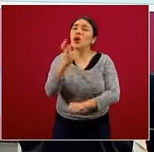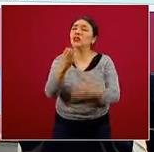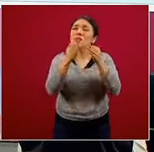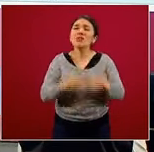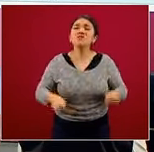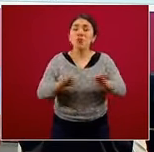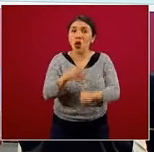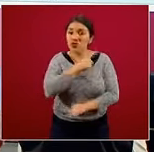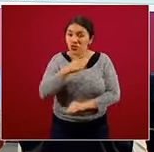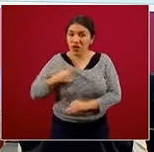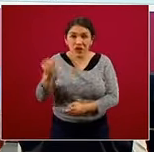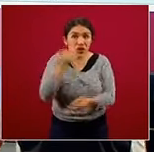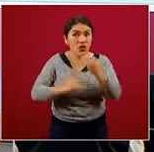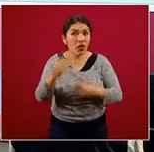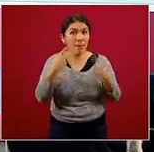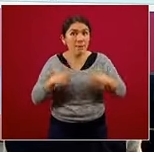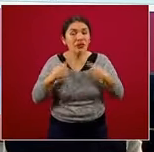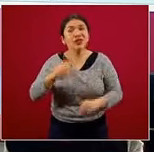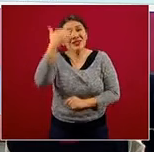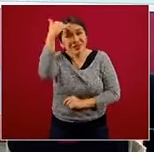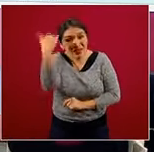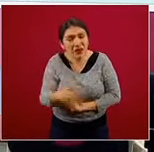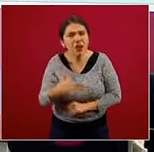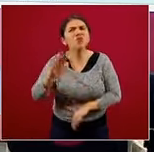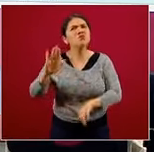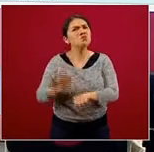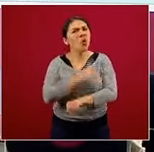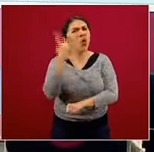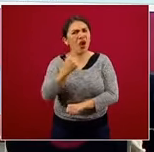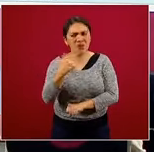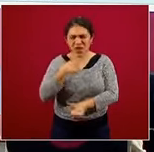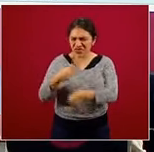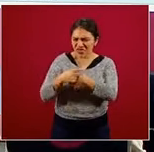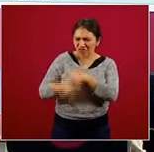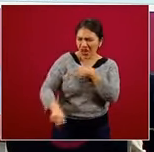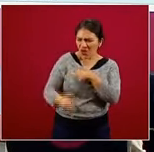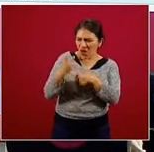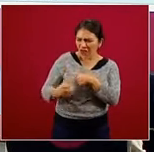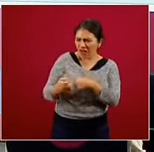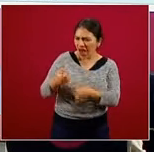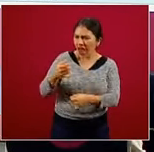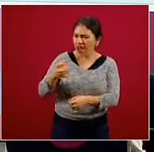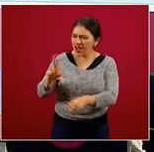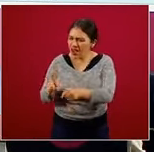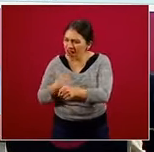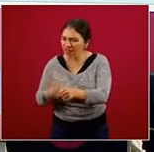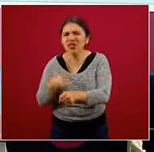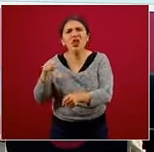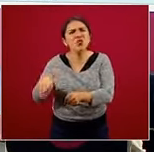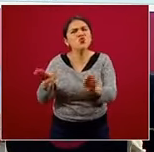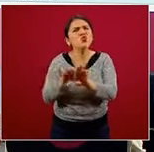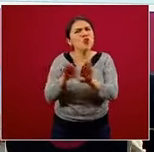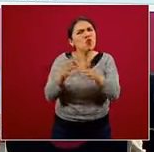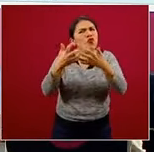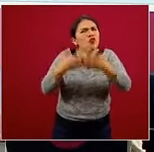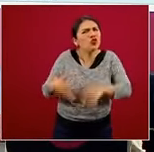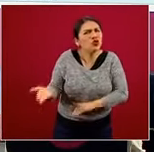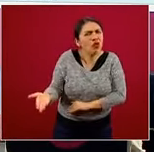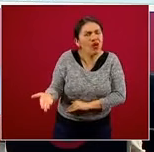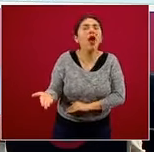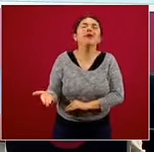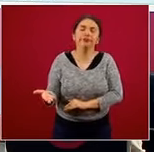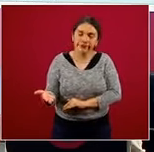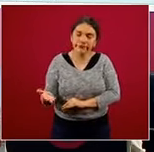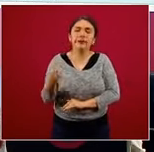importante que nosotros, los mexicanos, sepamos por qué nos hacen daño las bebidas azucaradas. ¿Cuál es el mecanismo? Bueno,